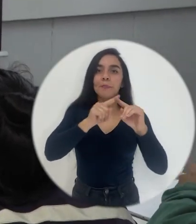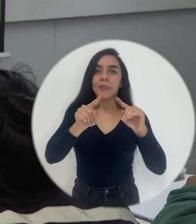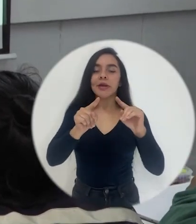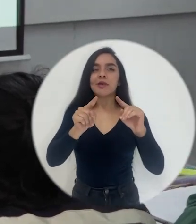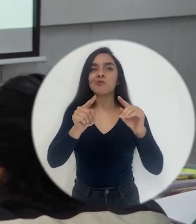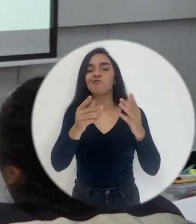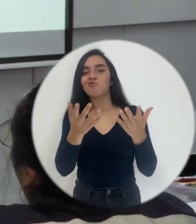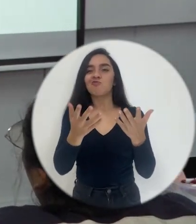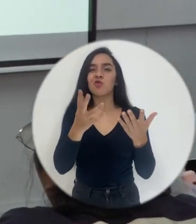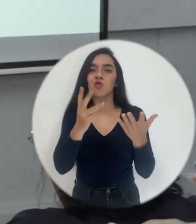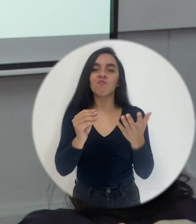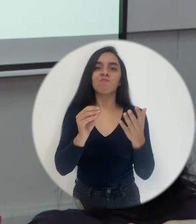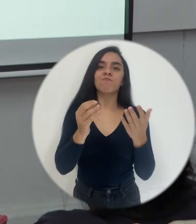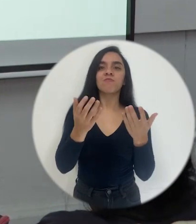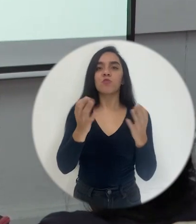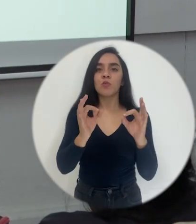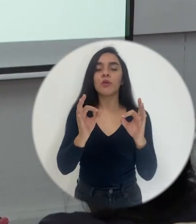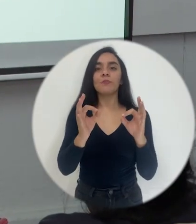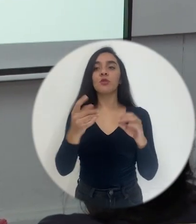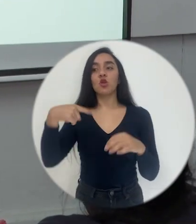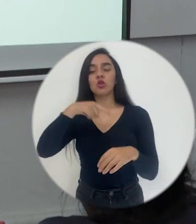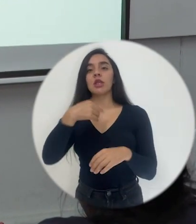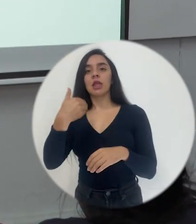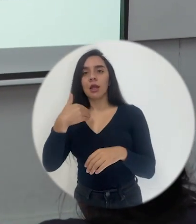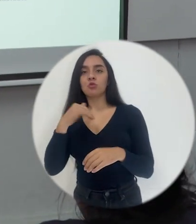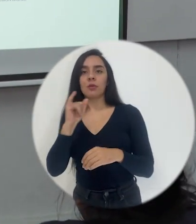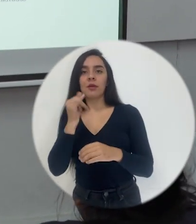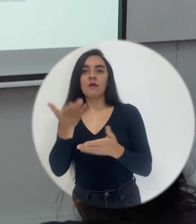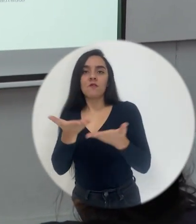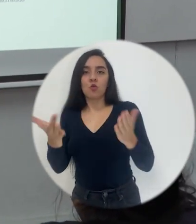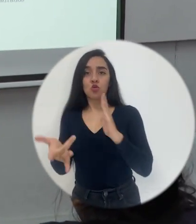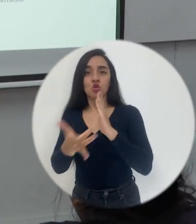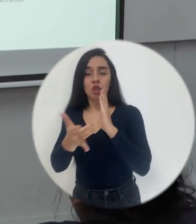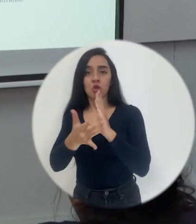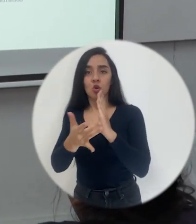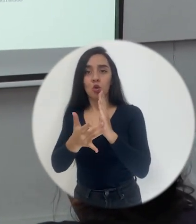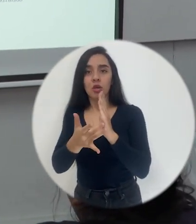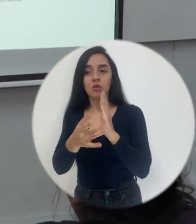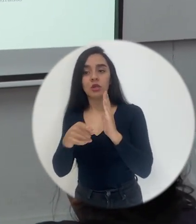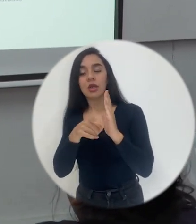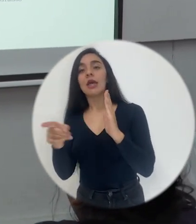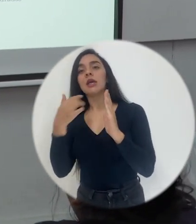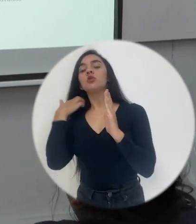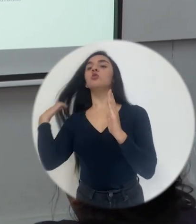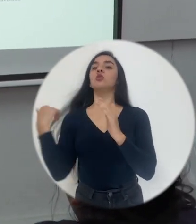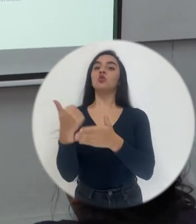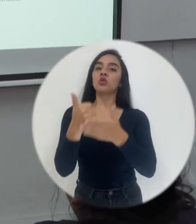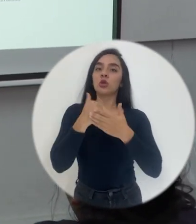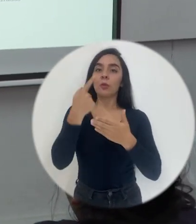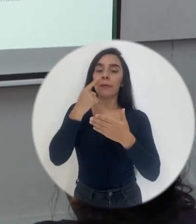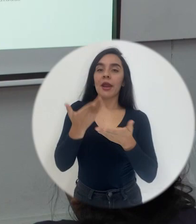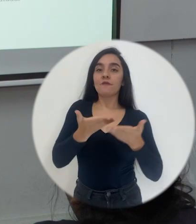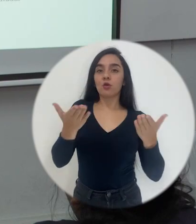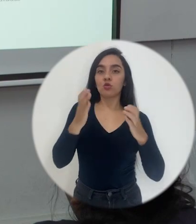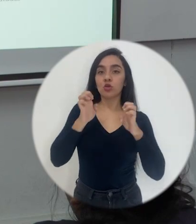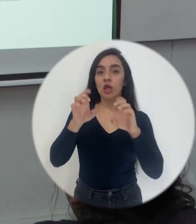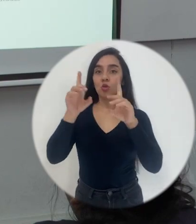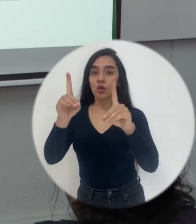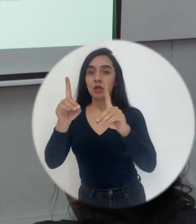Tenemos una dirección de recursos tecnológicos que nos ayuda también con lo que son recursos educativos.